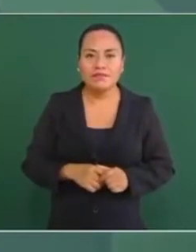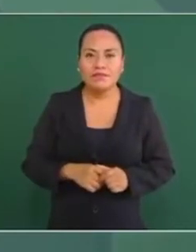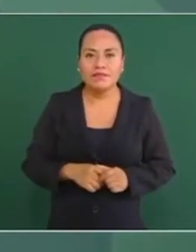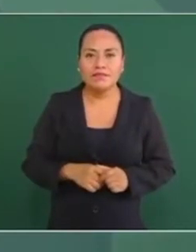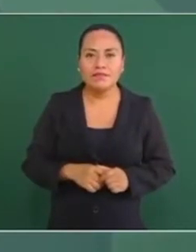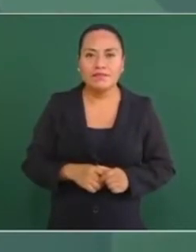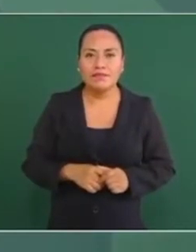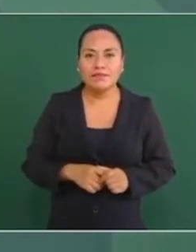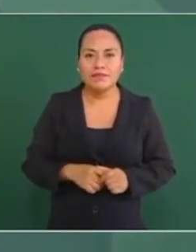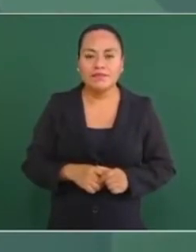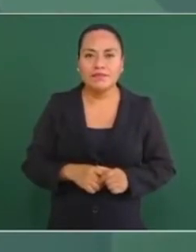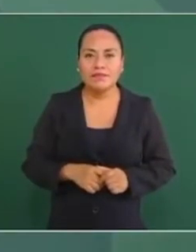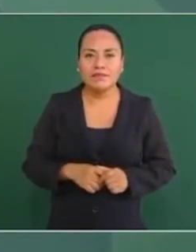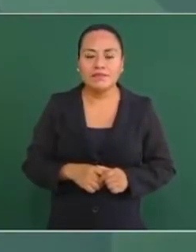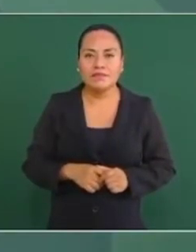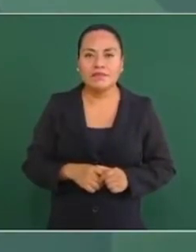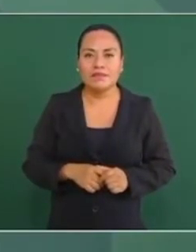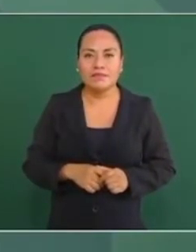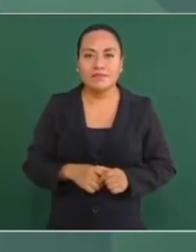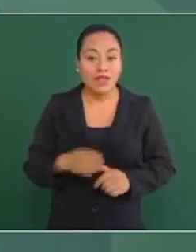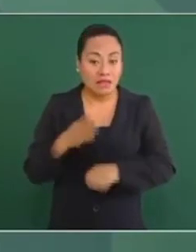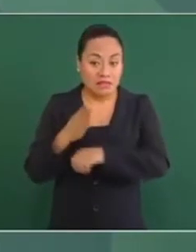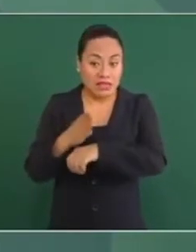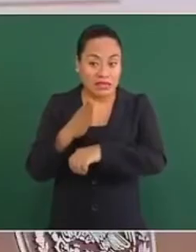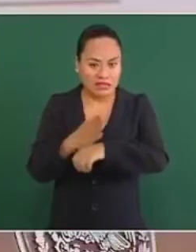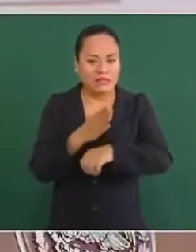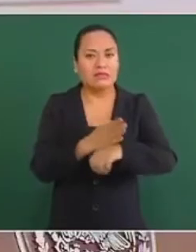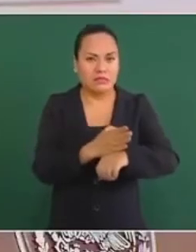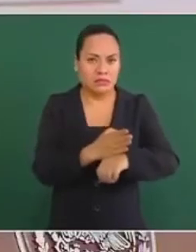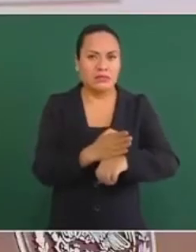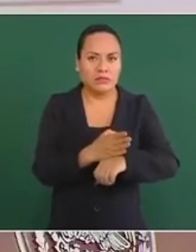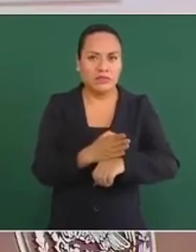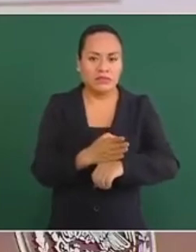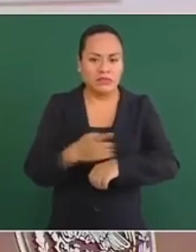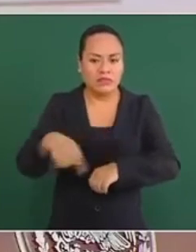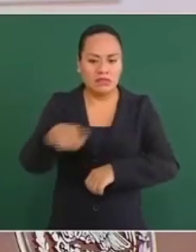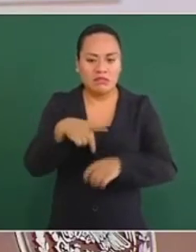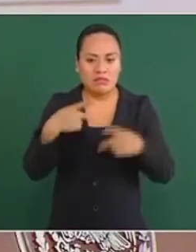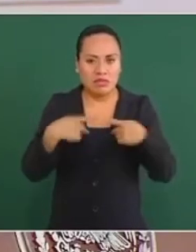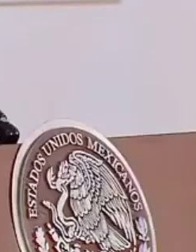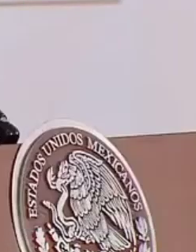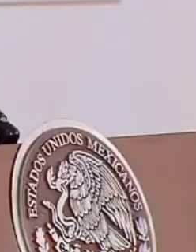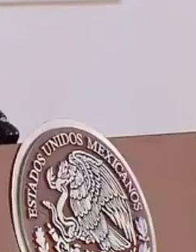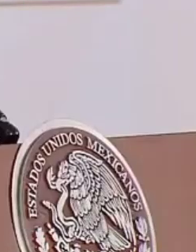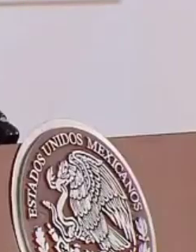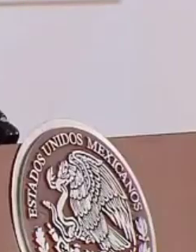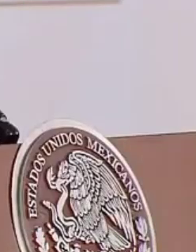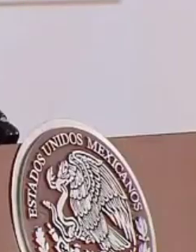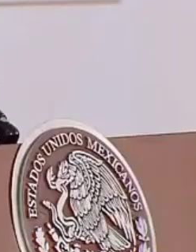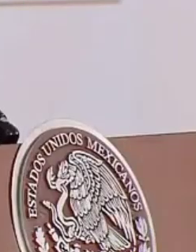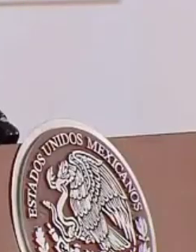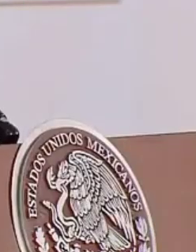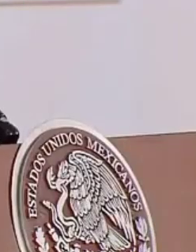Pues castigando a todos los que cometen ilícitos. Gracias.